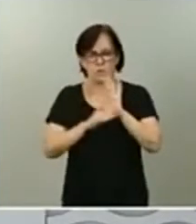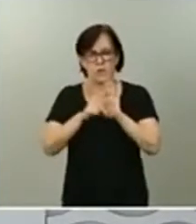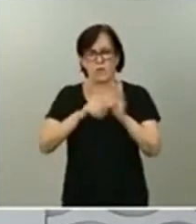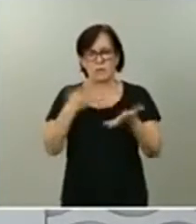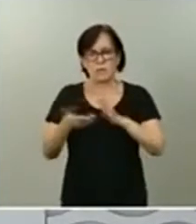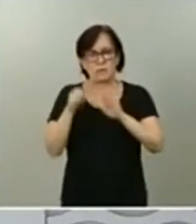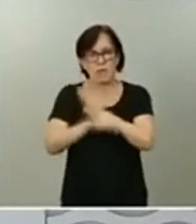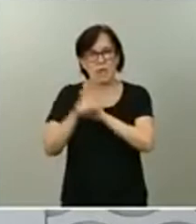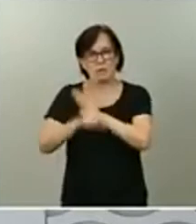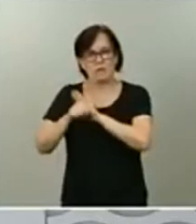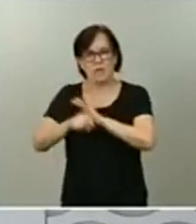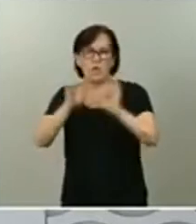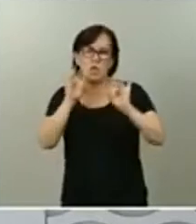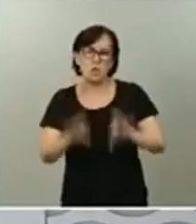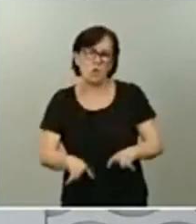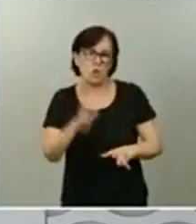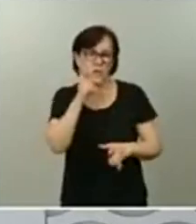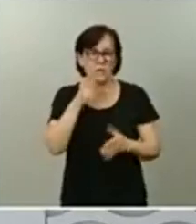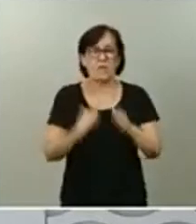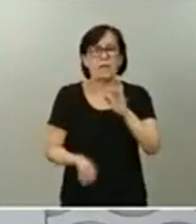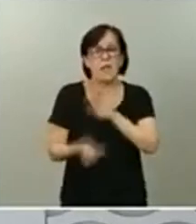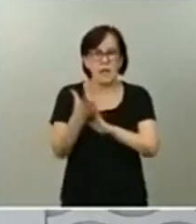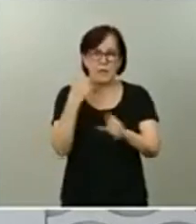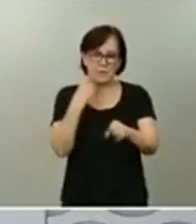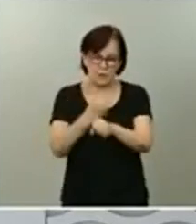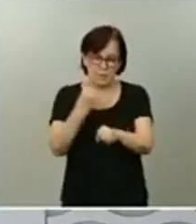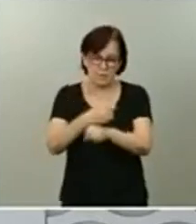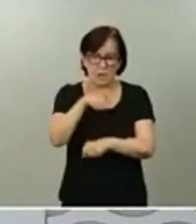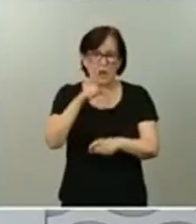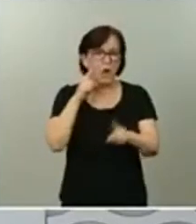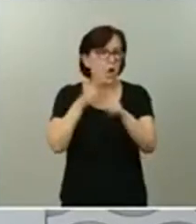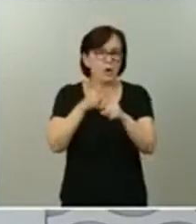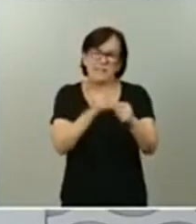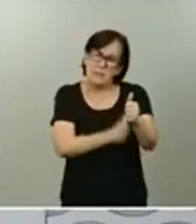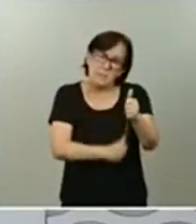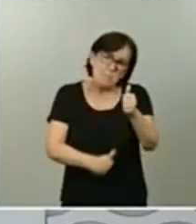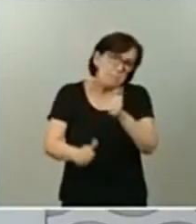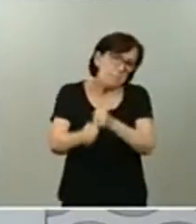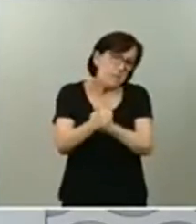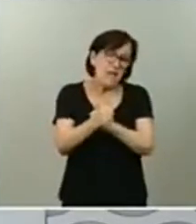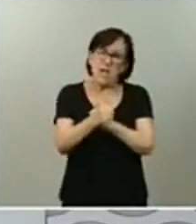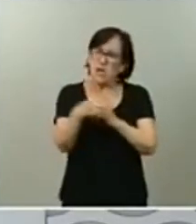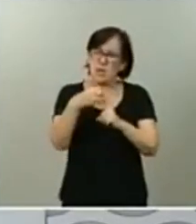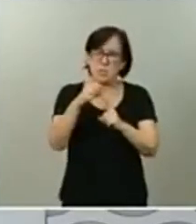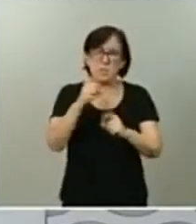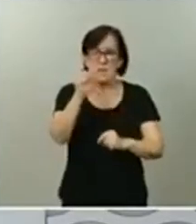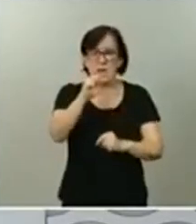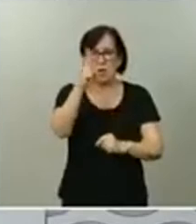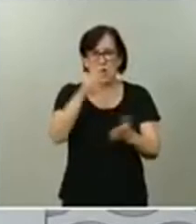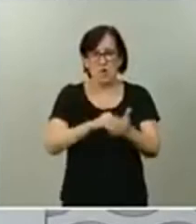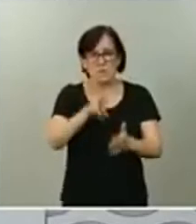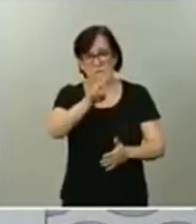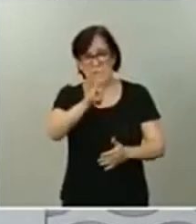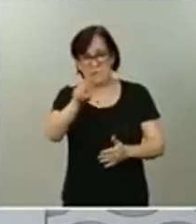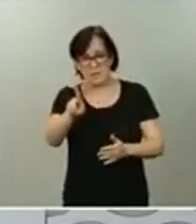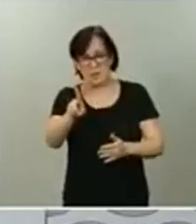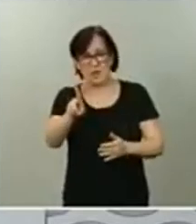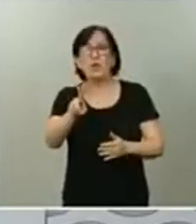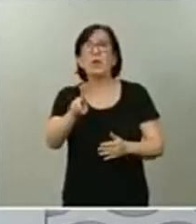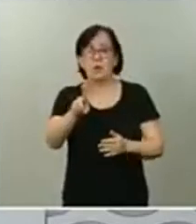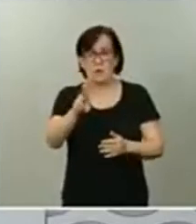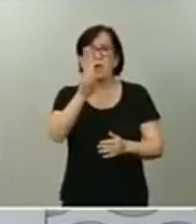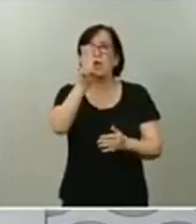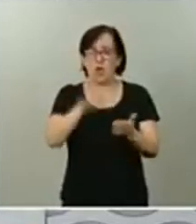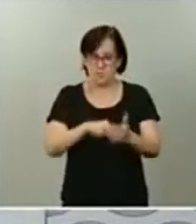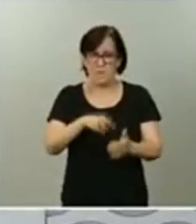igualmente como la creación de empleo, objetivo prioritario para el año 2021 y para el año 2022.